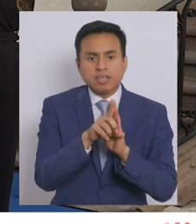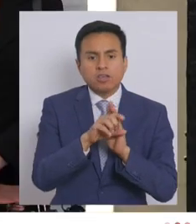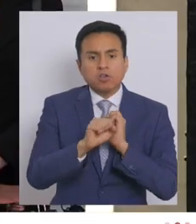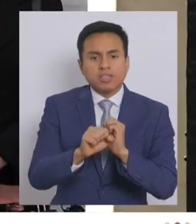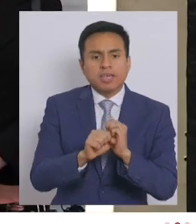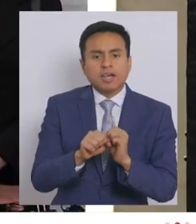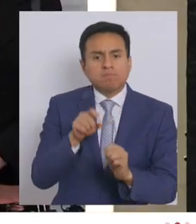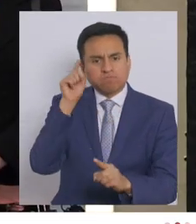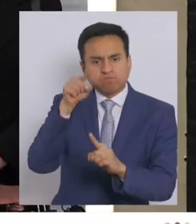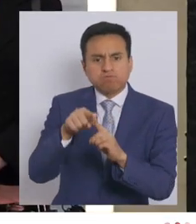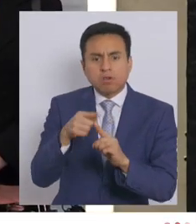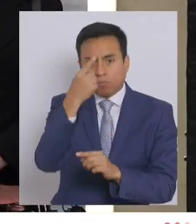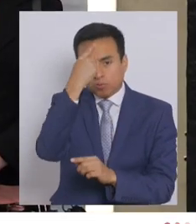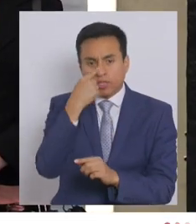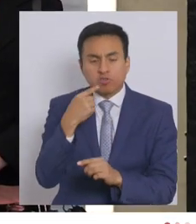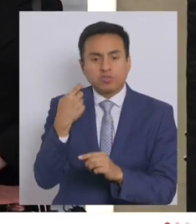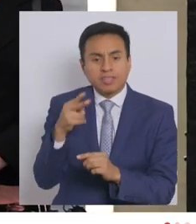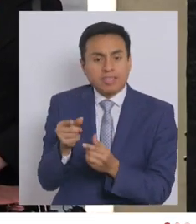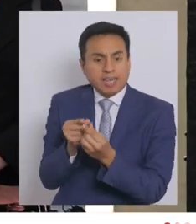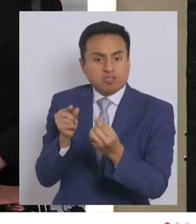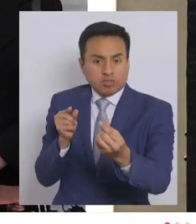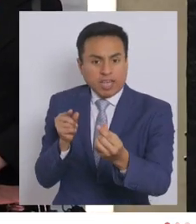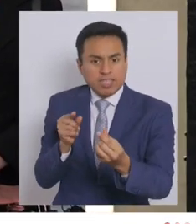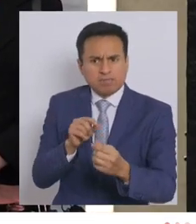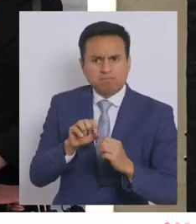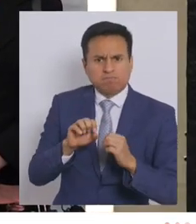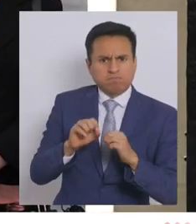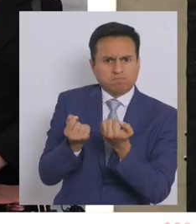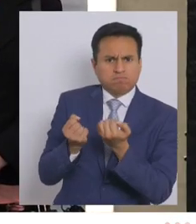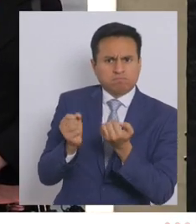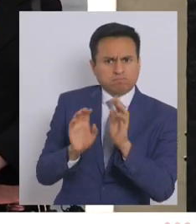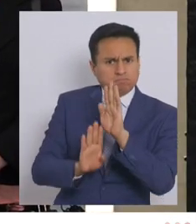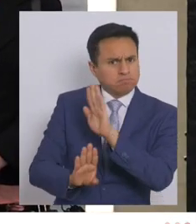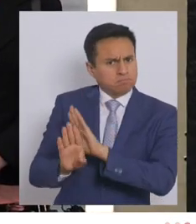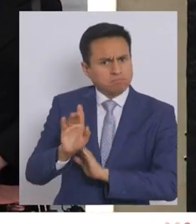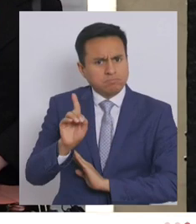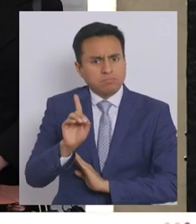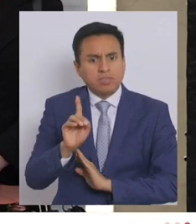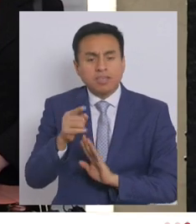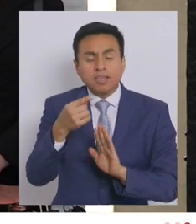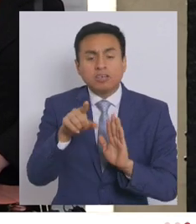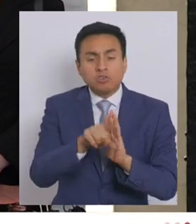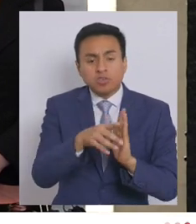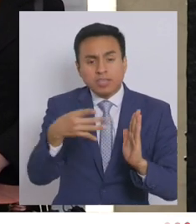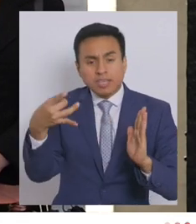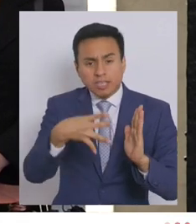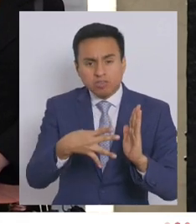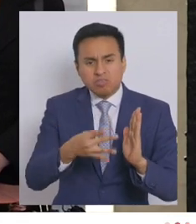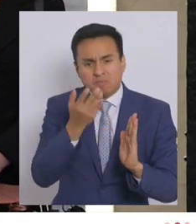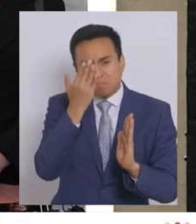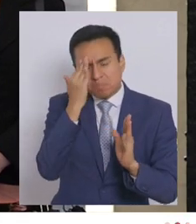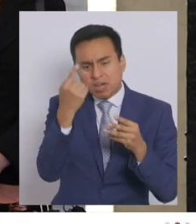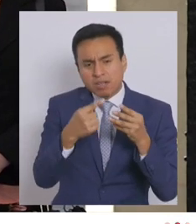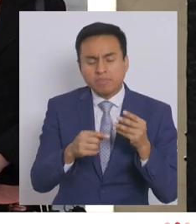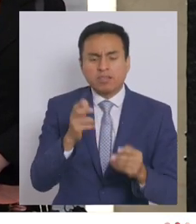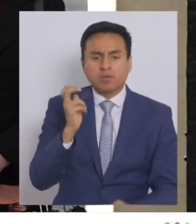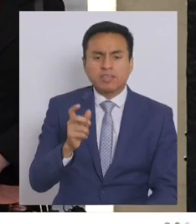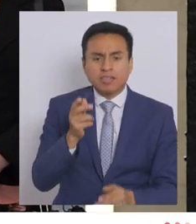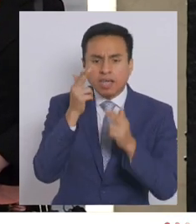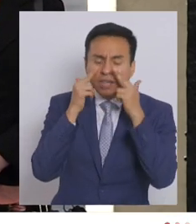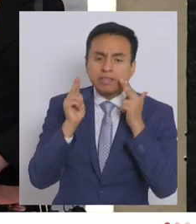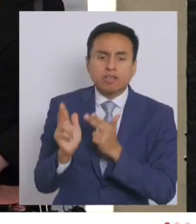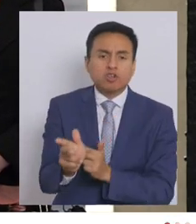atentados a monumentos nacionales. Porque todos estos delitos, todos estos males, la delincuencia, el